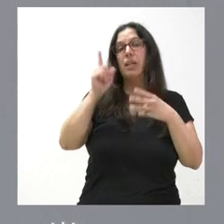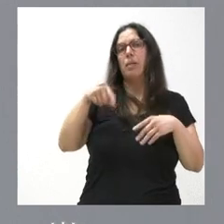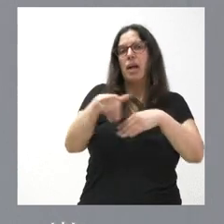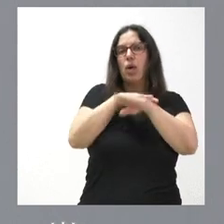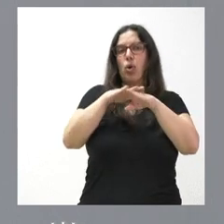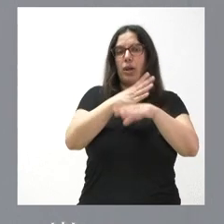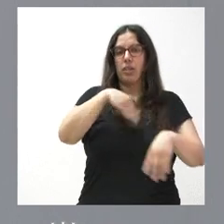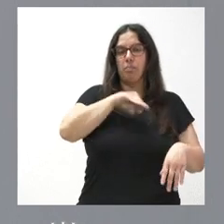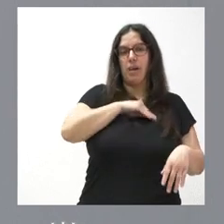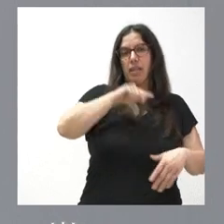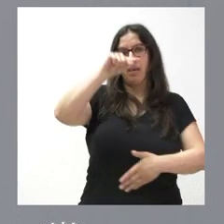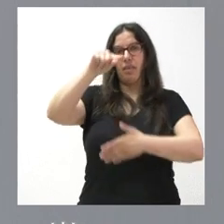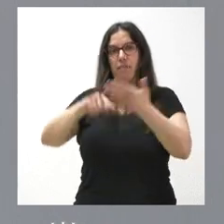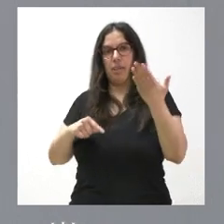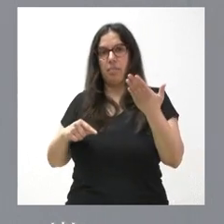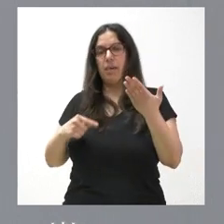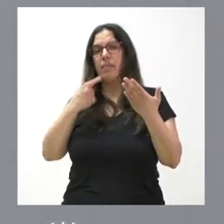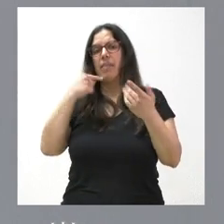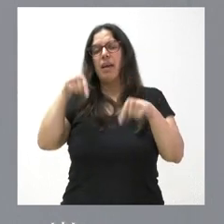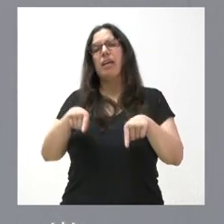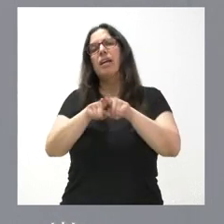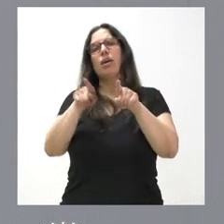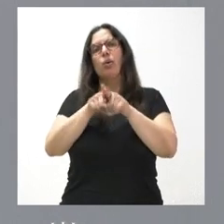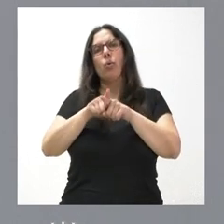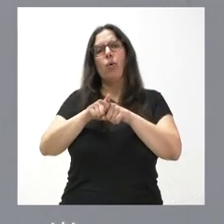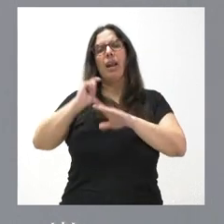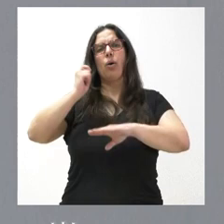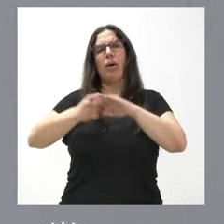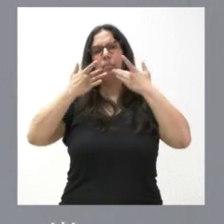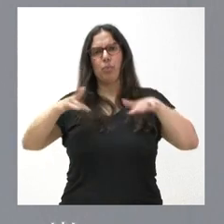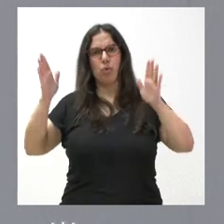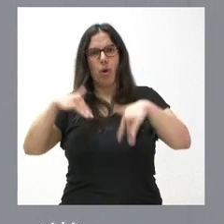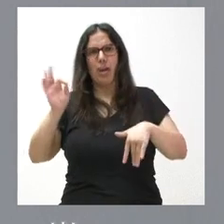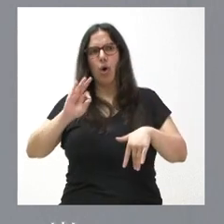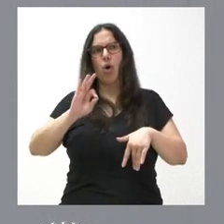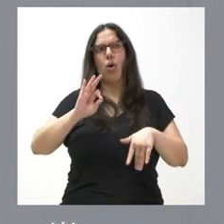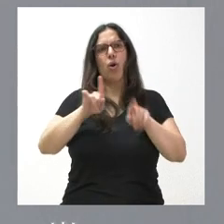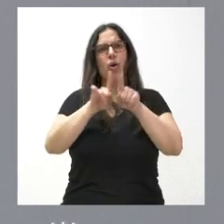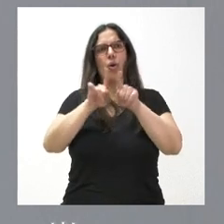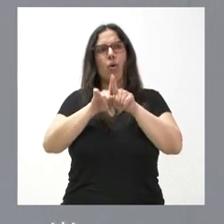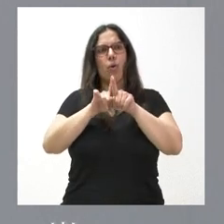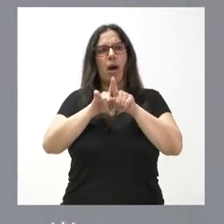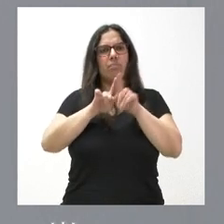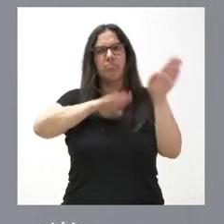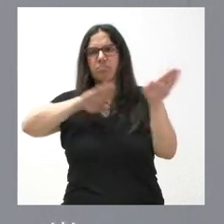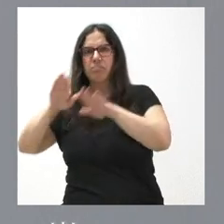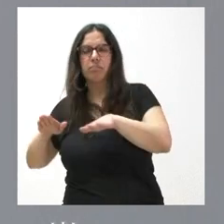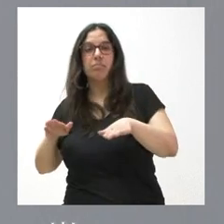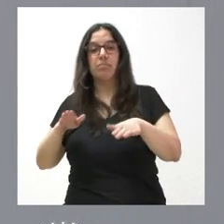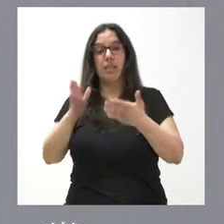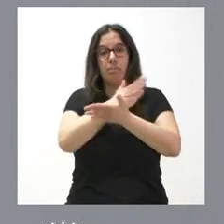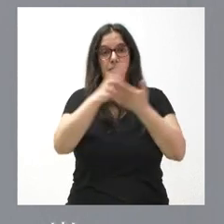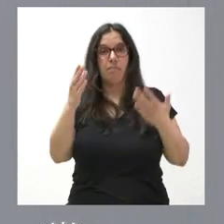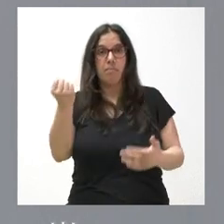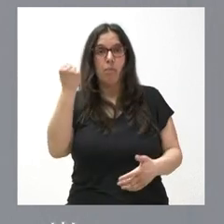partido político que en España hay lawfare, lo que supone que en definitiva no está garantizada la separación de poderes, pues yo creo que hay mucho que